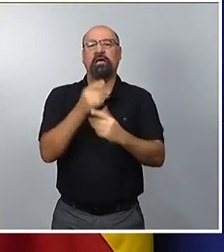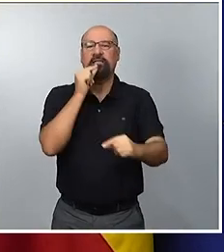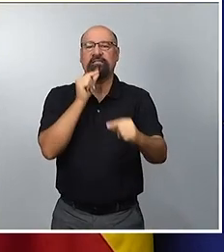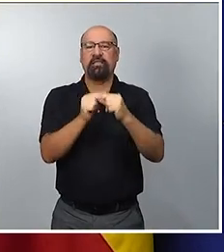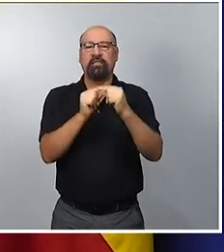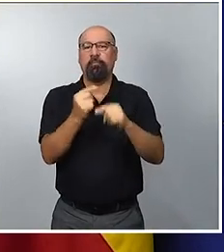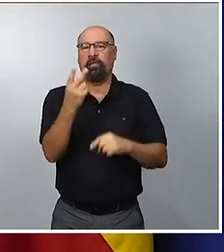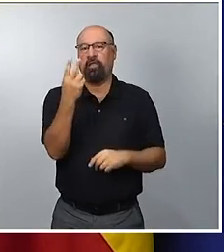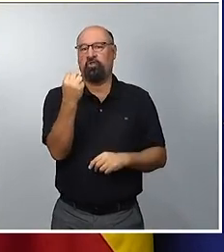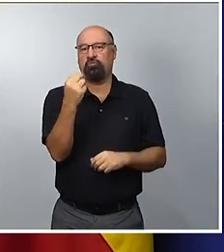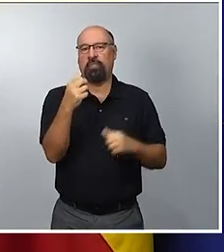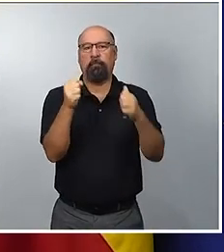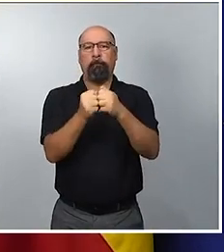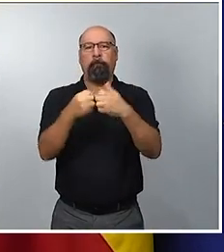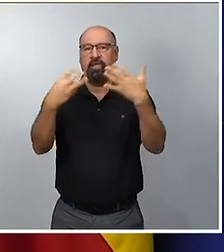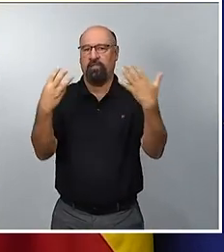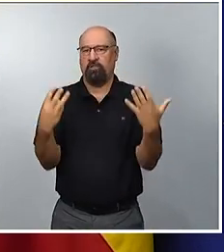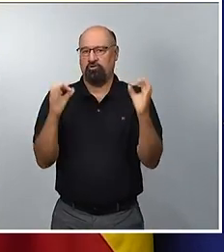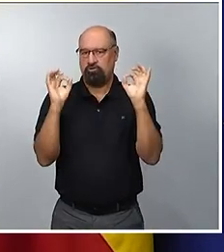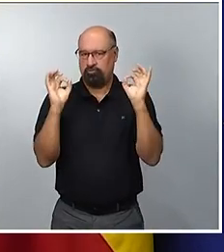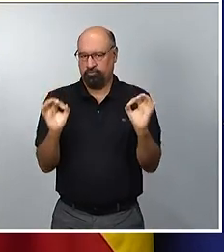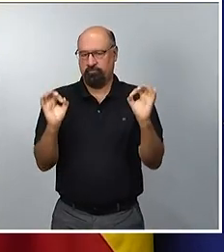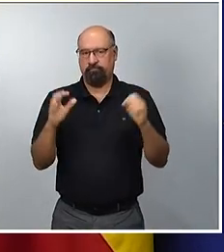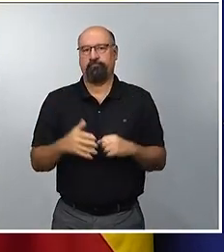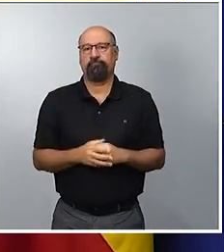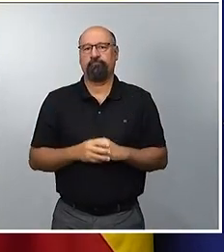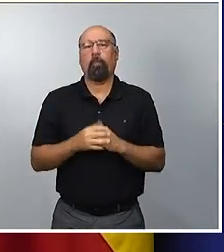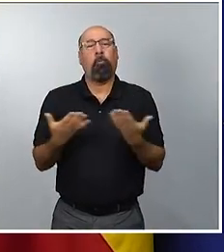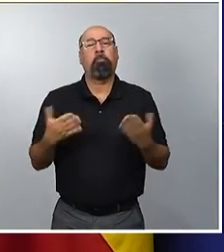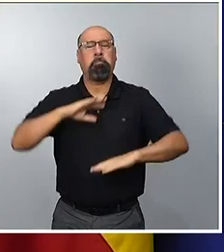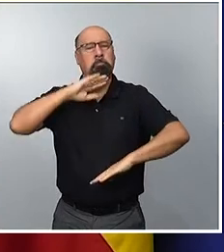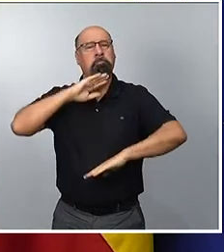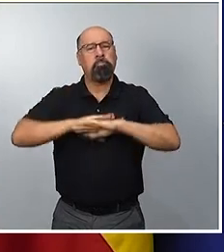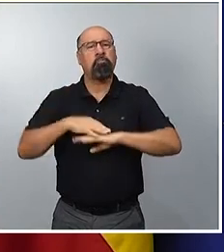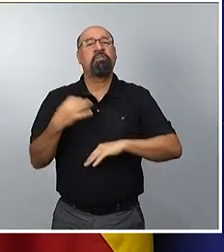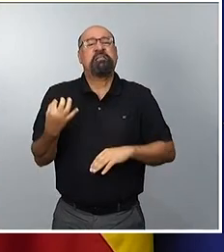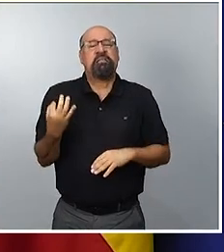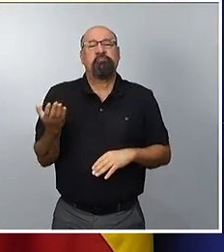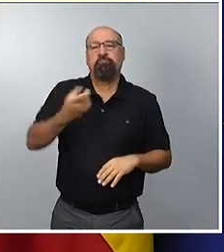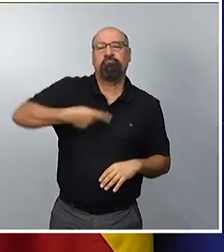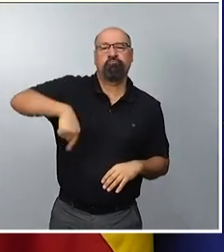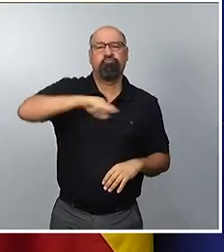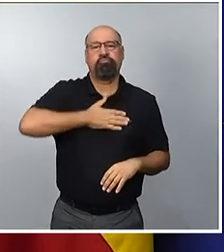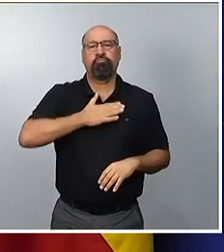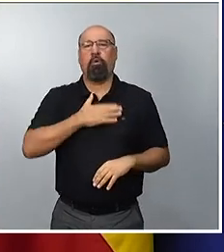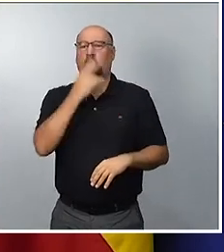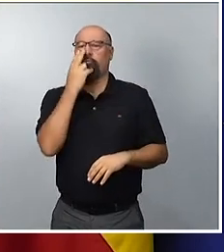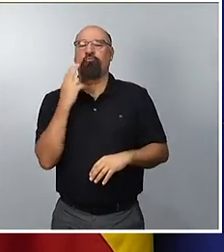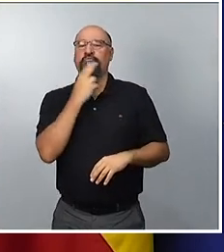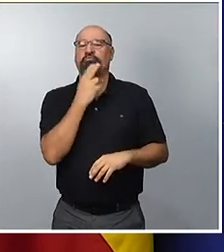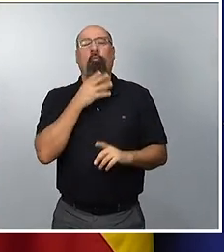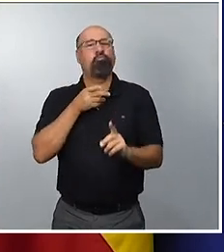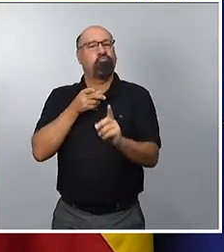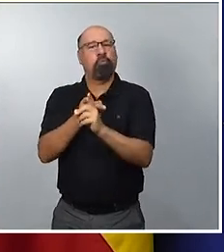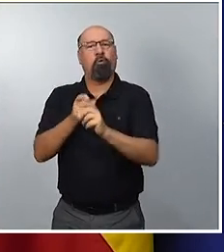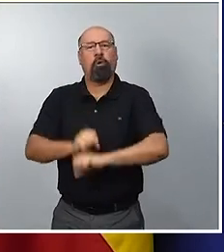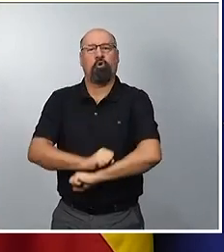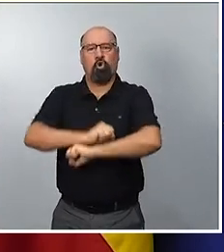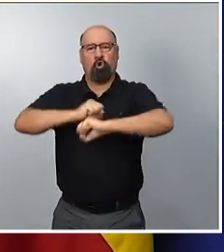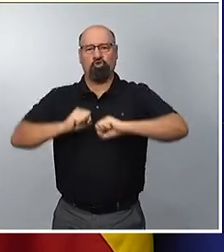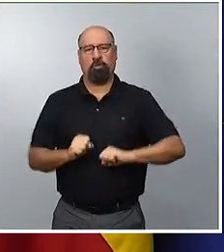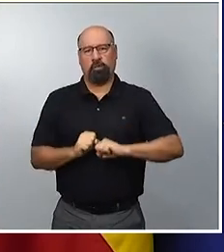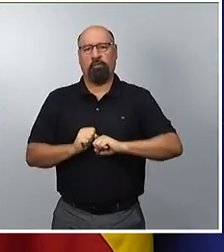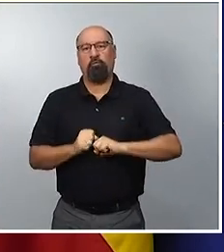En resumen y, como les decía al principio, se trata de seguir cumpliendo nuestro compromiso con la consolidación de la industria española de la